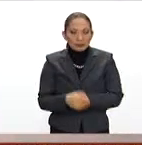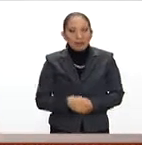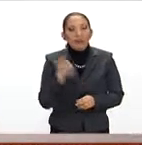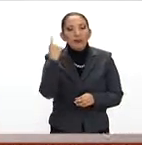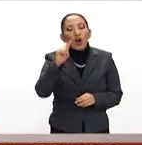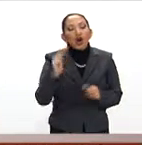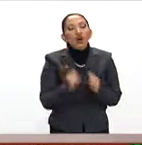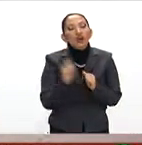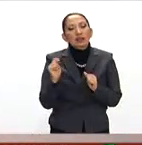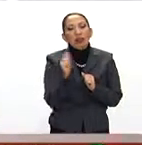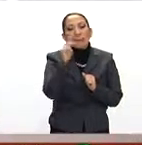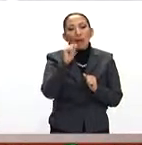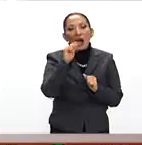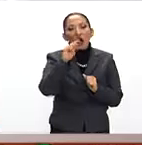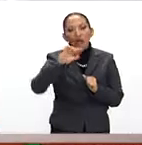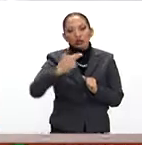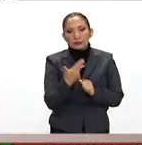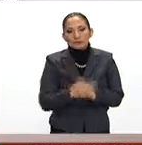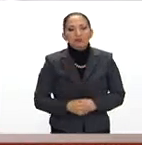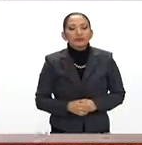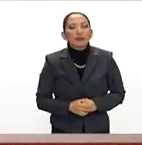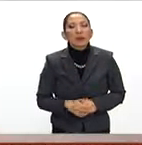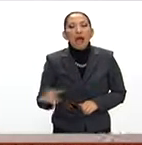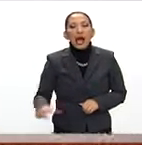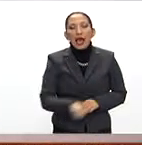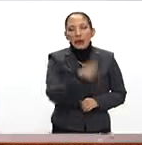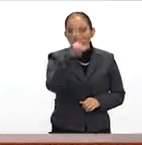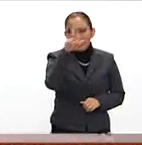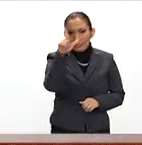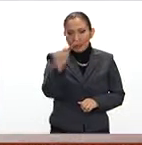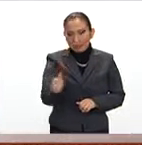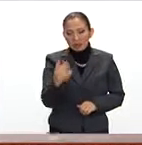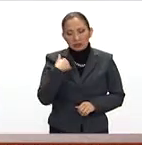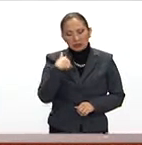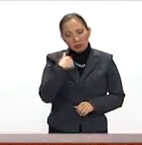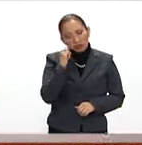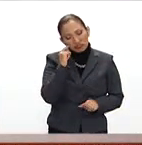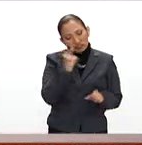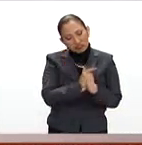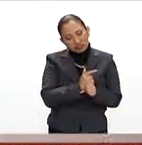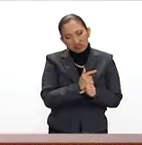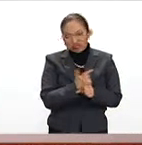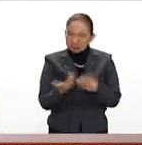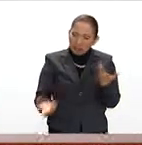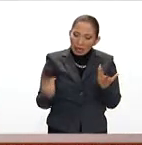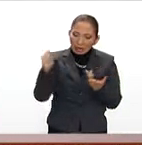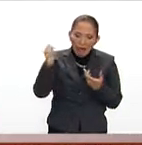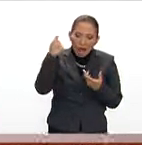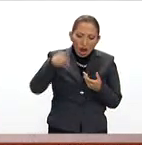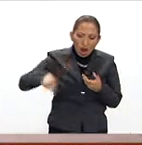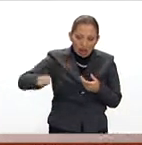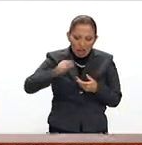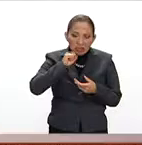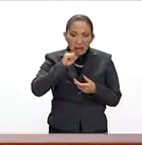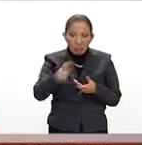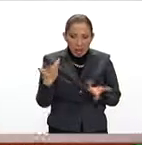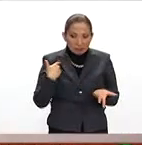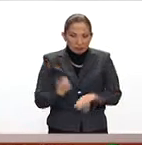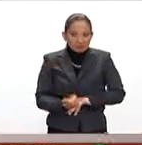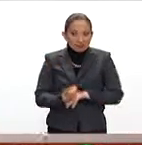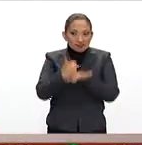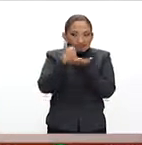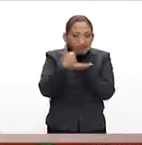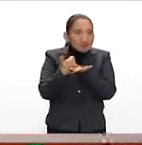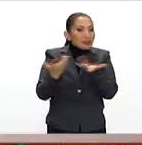por otro lado siempre tuve como una parte de desarrollo comunitario, tuve una empresa donde sembrábamos